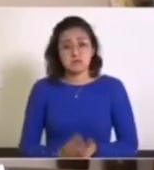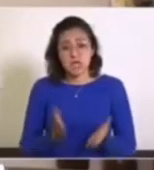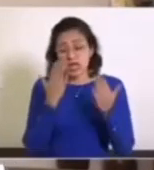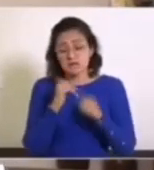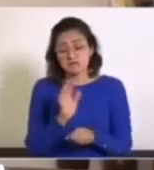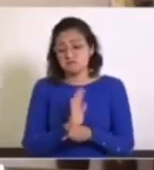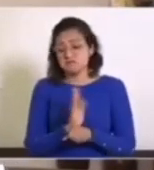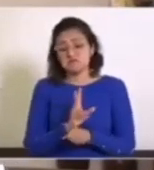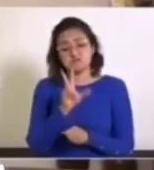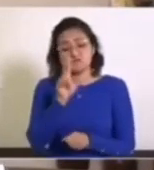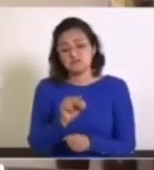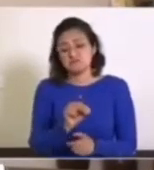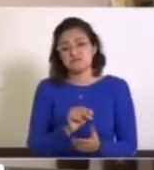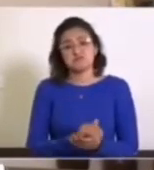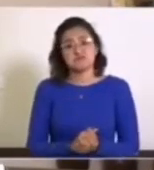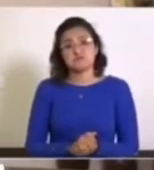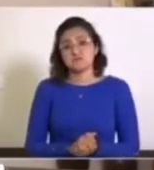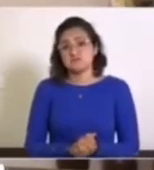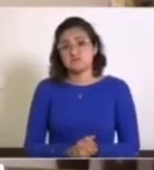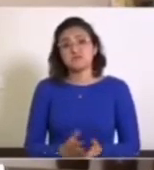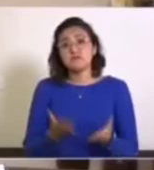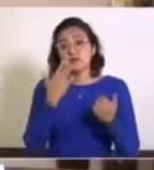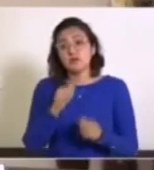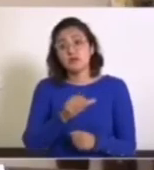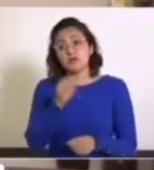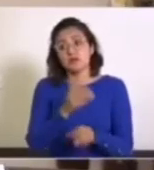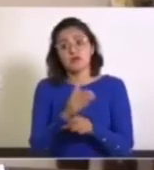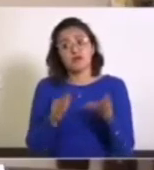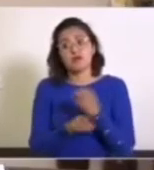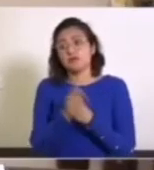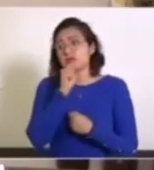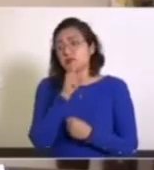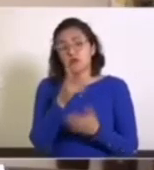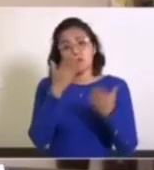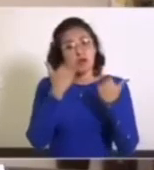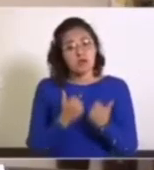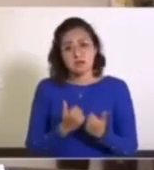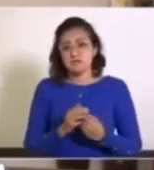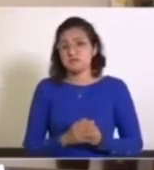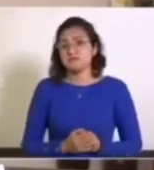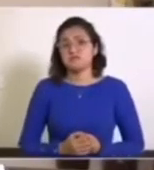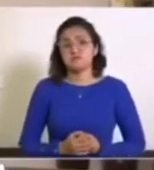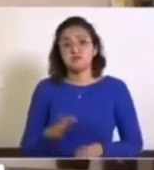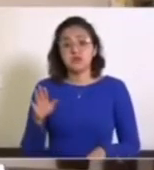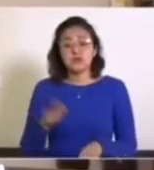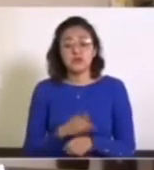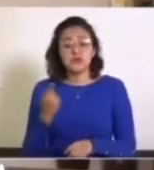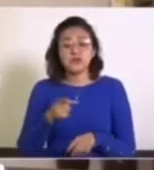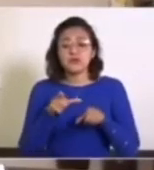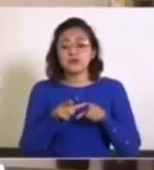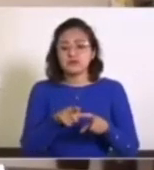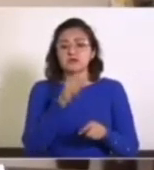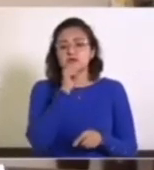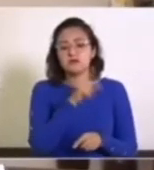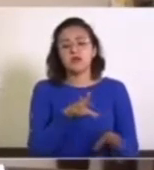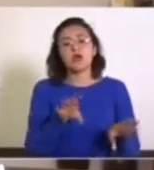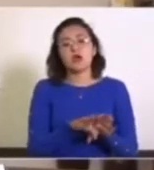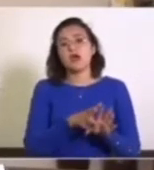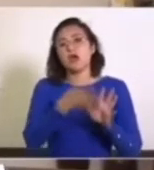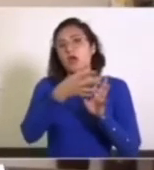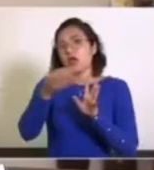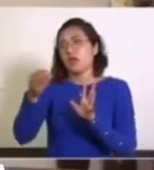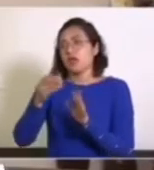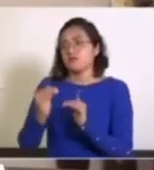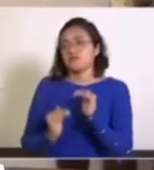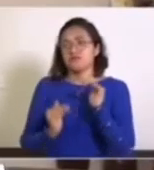cines. Y no va haber muchas otras cosas. Porque vamos a seguir con el contagio alto